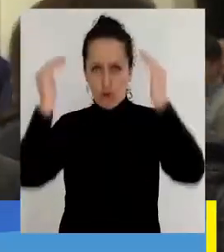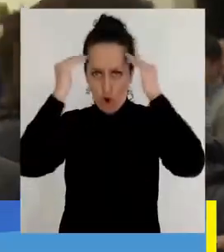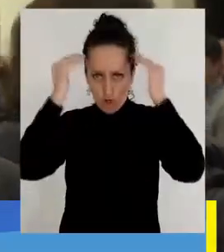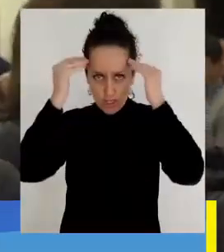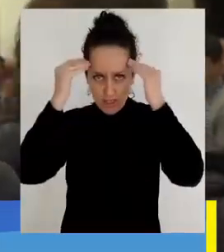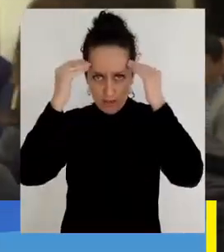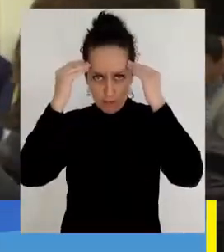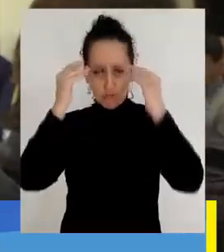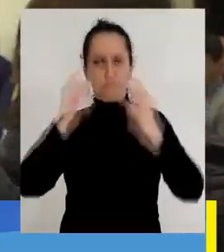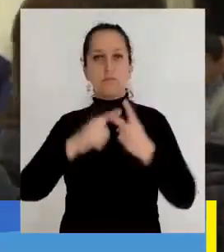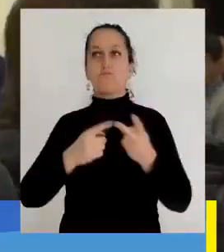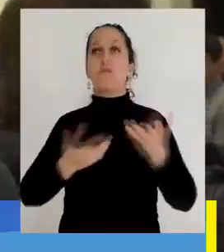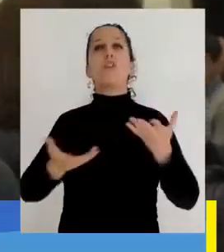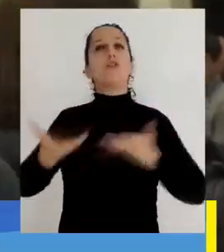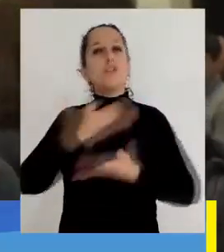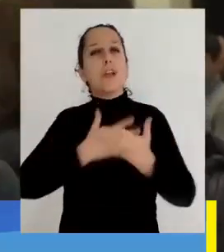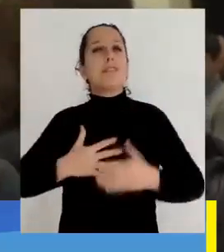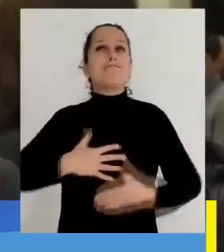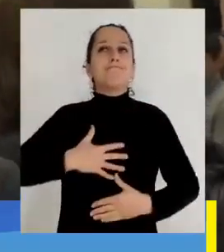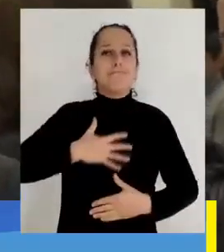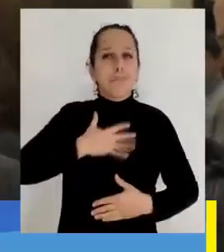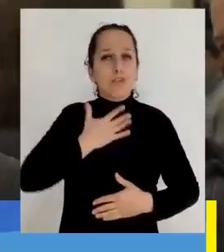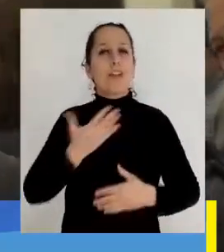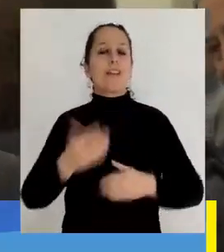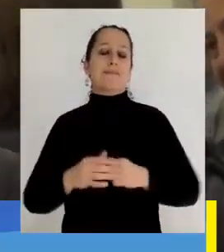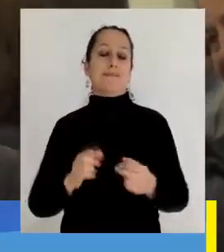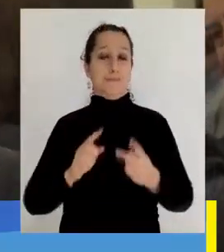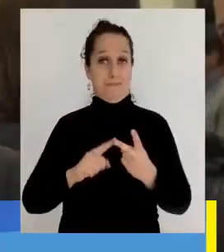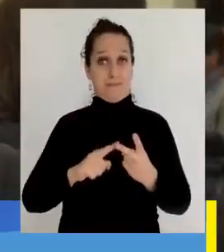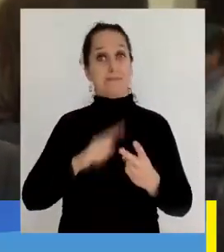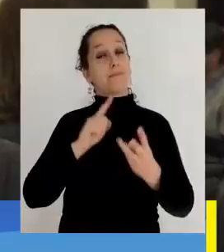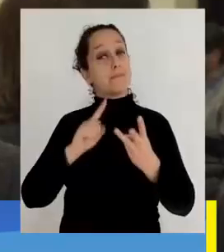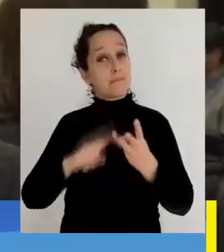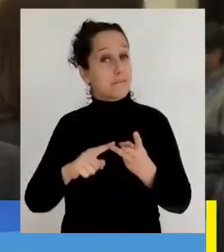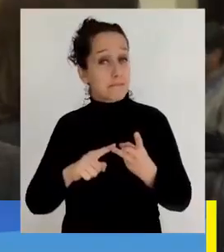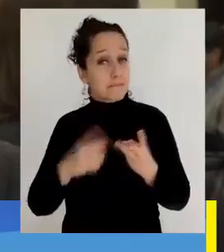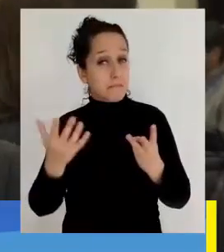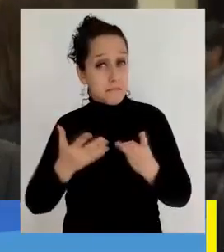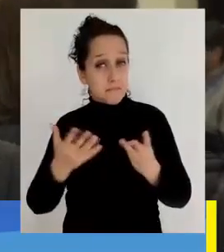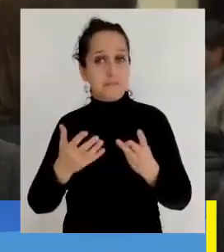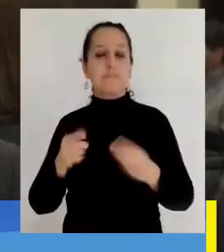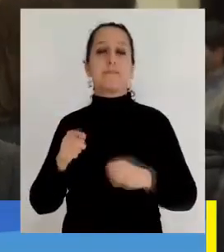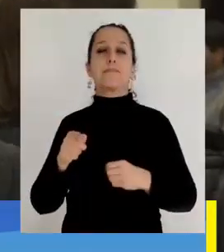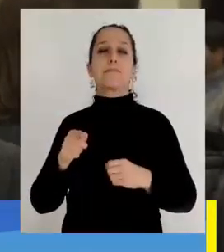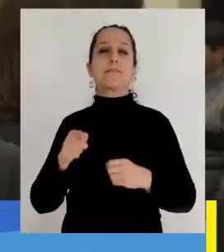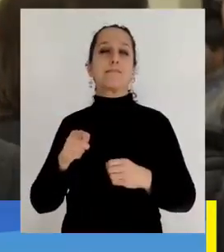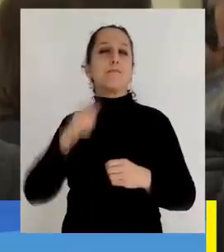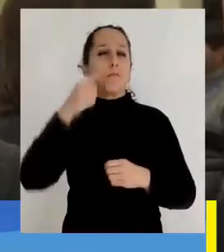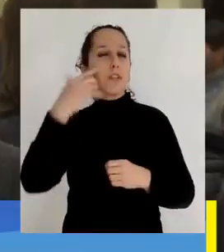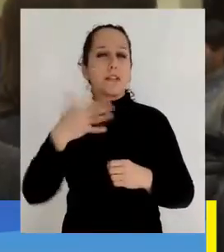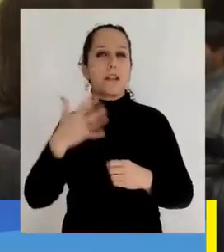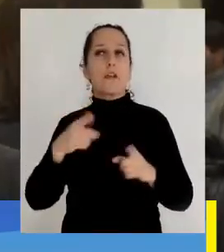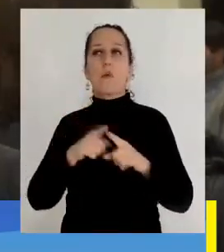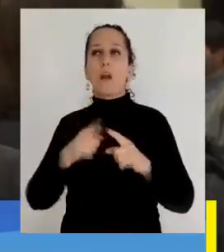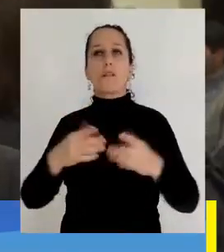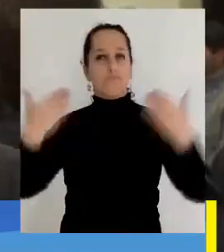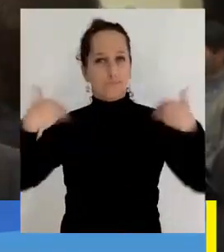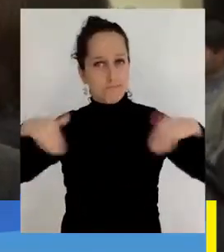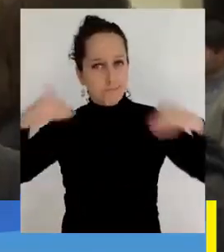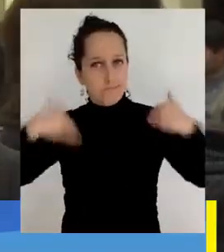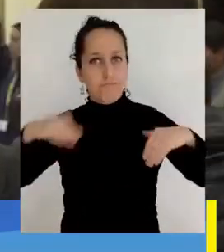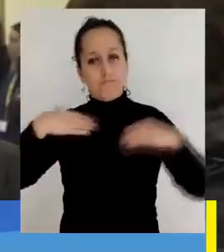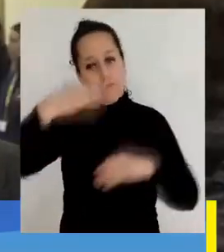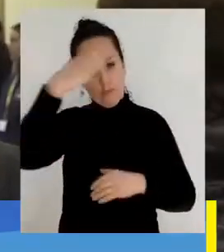cognitivo, el pilar social, psicoemocional, y por otro lado el pilar de la